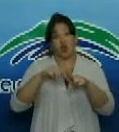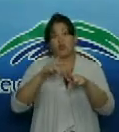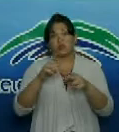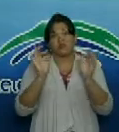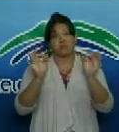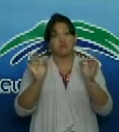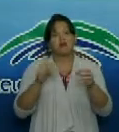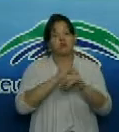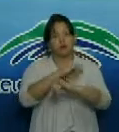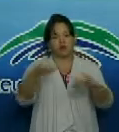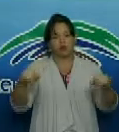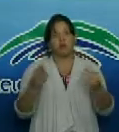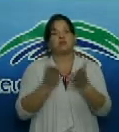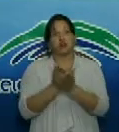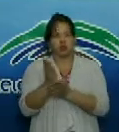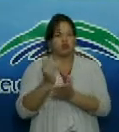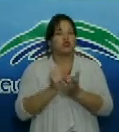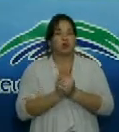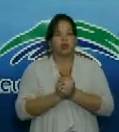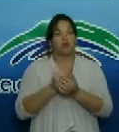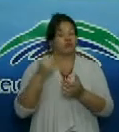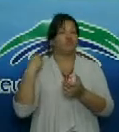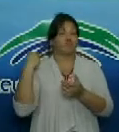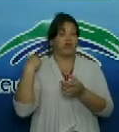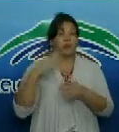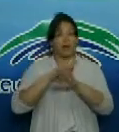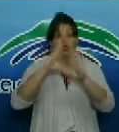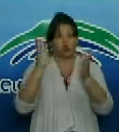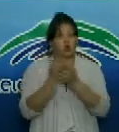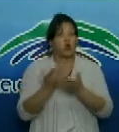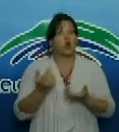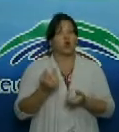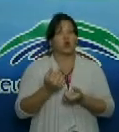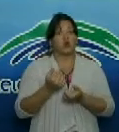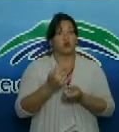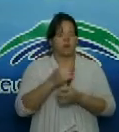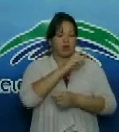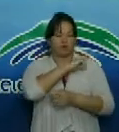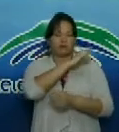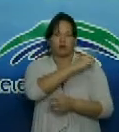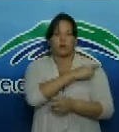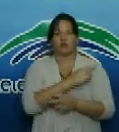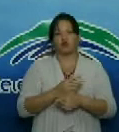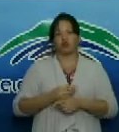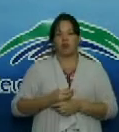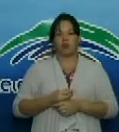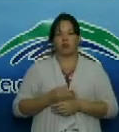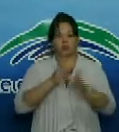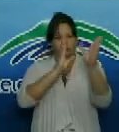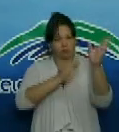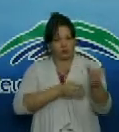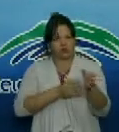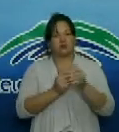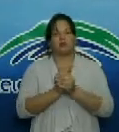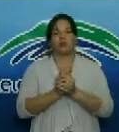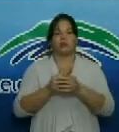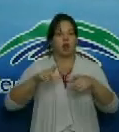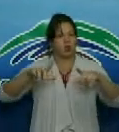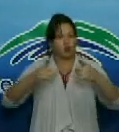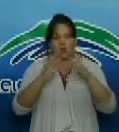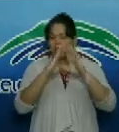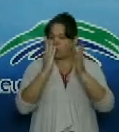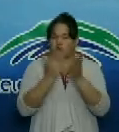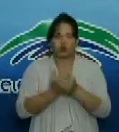mantengan informados y además haciendo siempre el llamado para que todas las personas sean responsables sean disciplinadas se cuiden